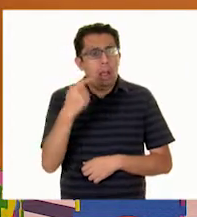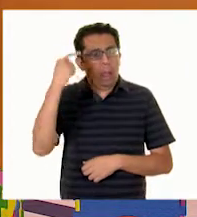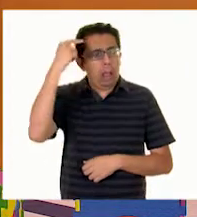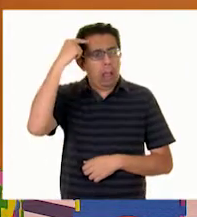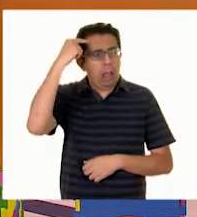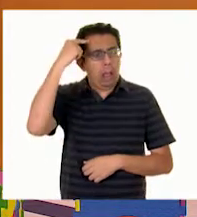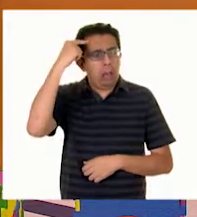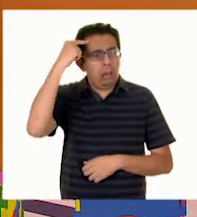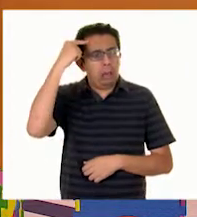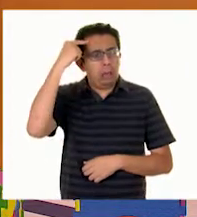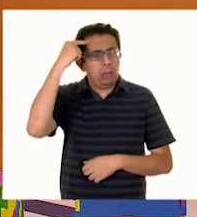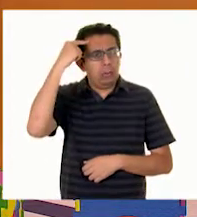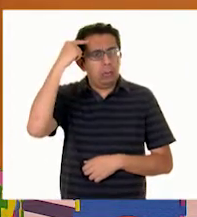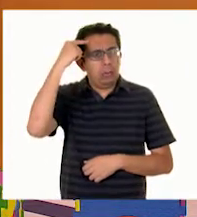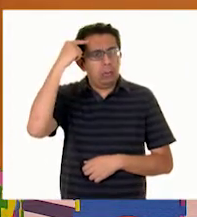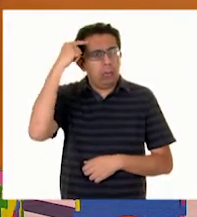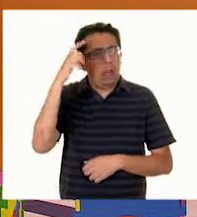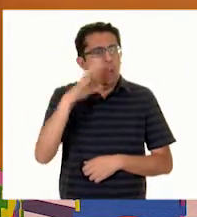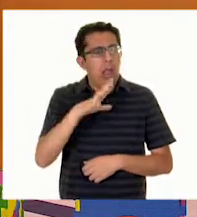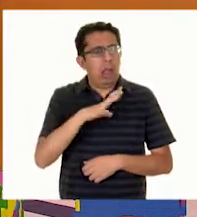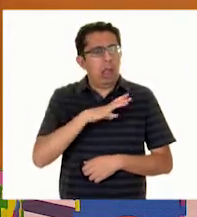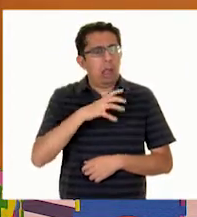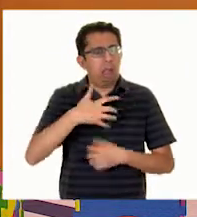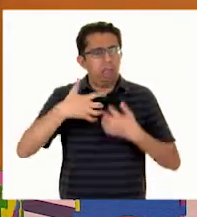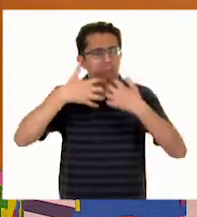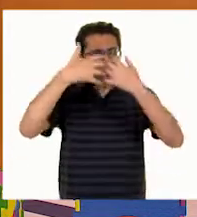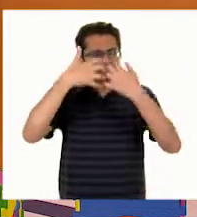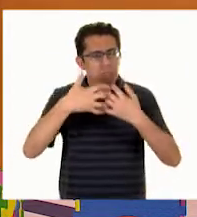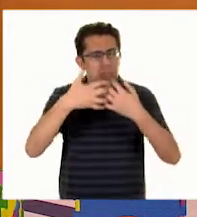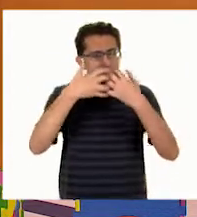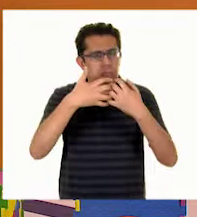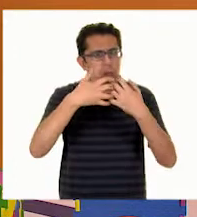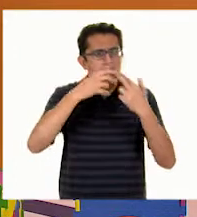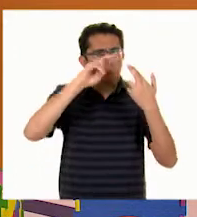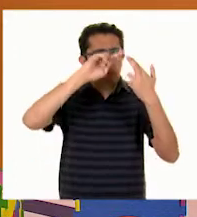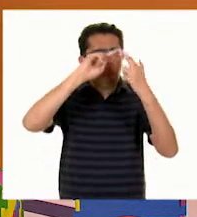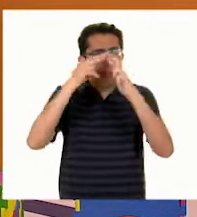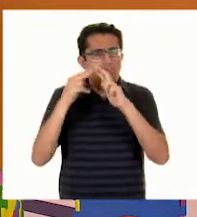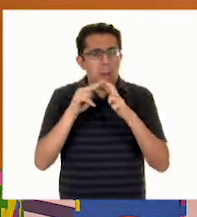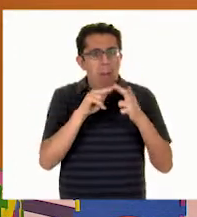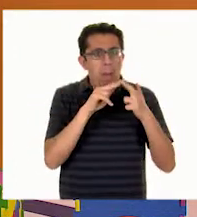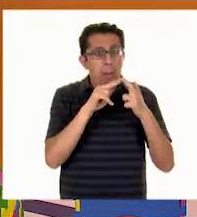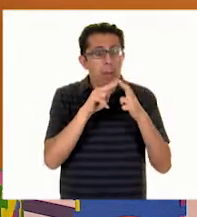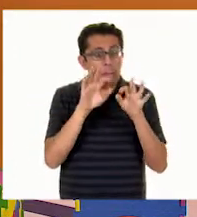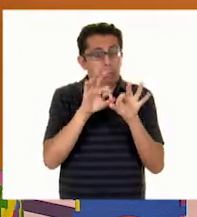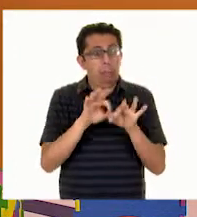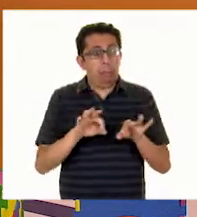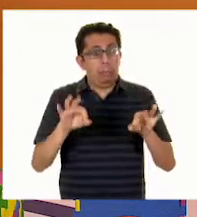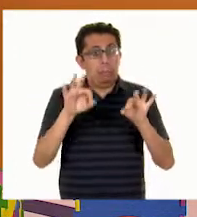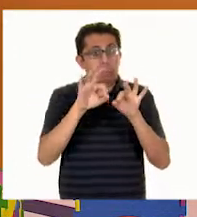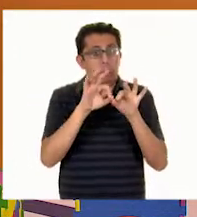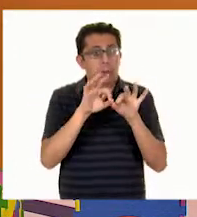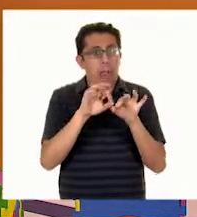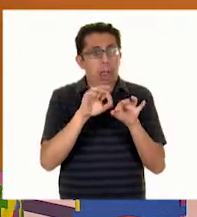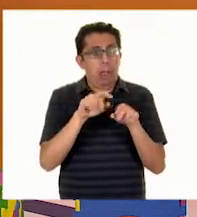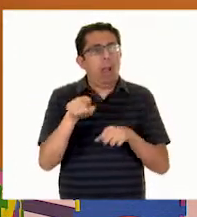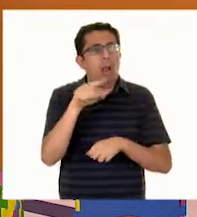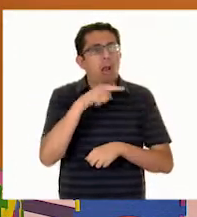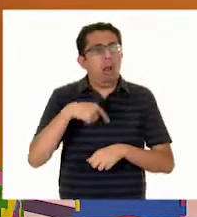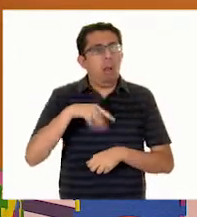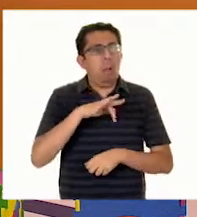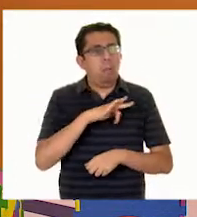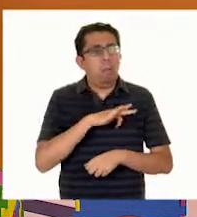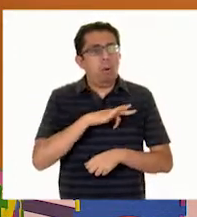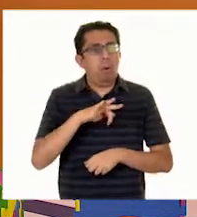tiene una actividad neuronal más importante y por lo mismo somos capaces de ver